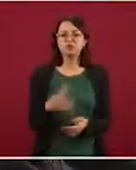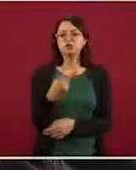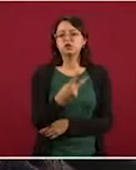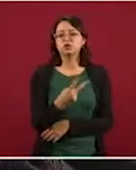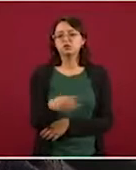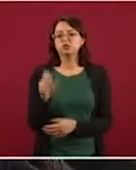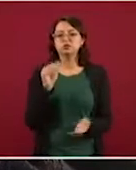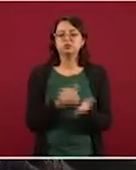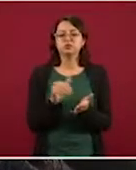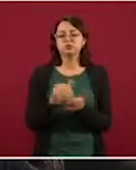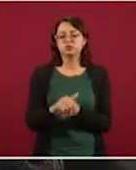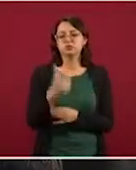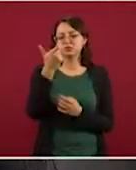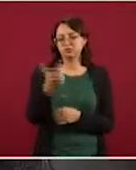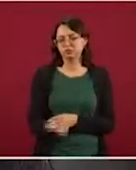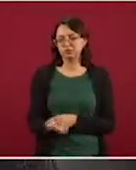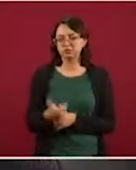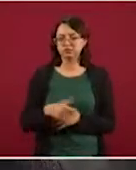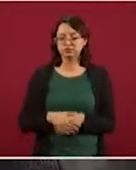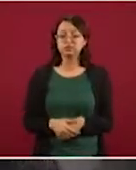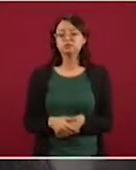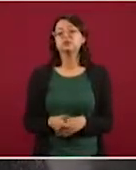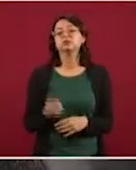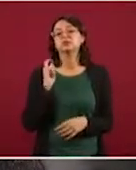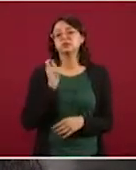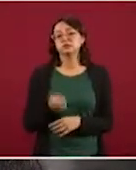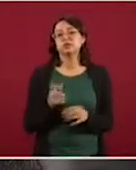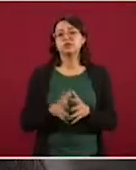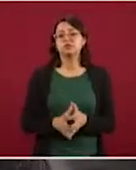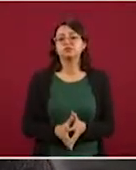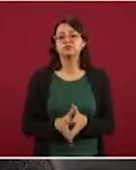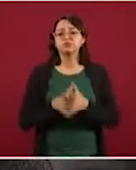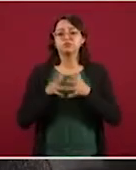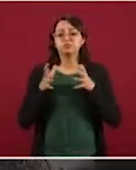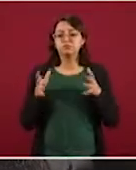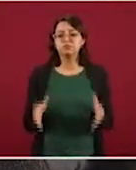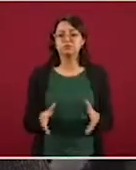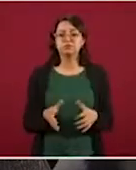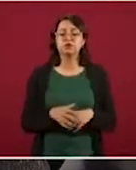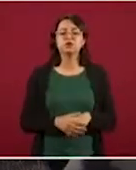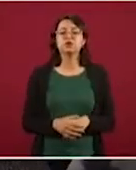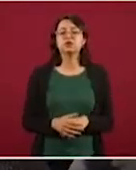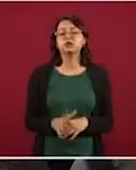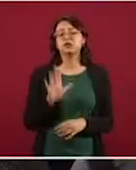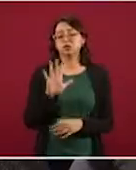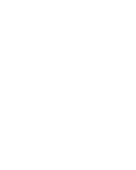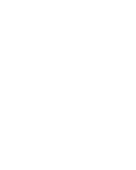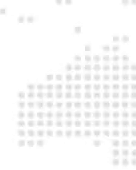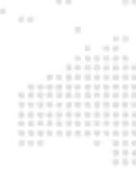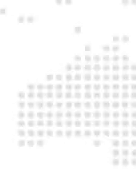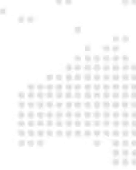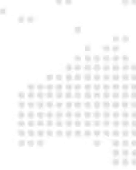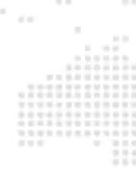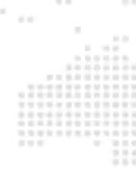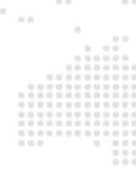De tal manera que estamos incrementando un poco más de 5 mil millones.